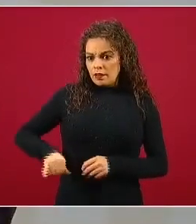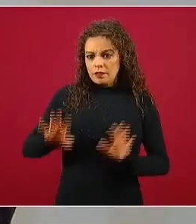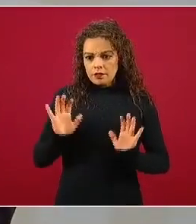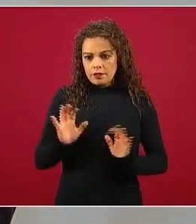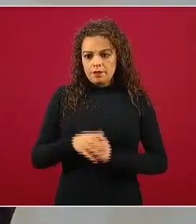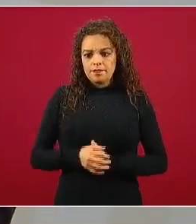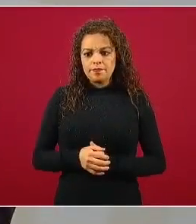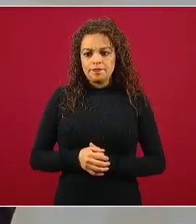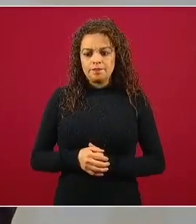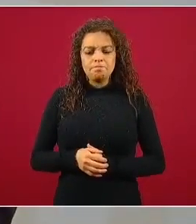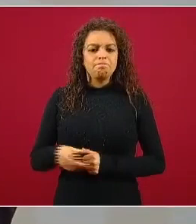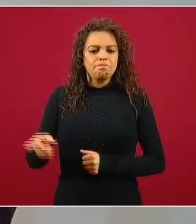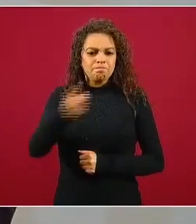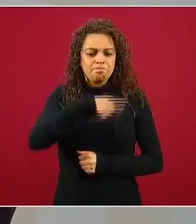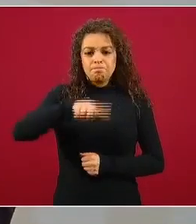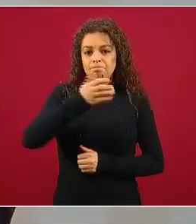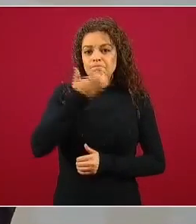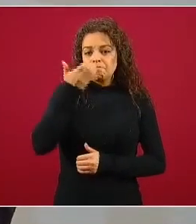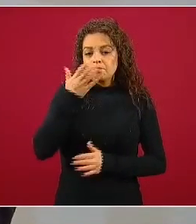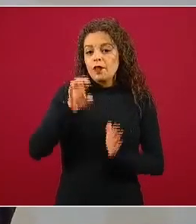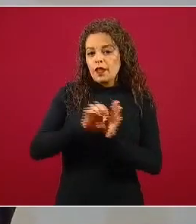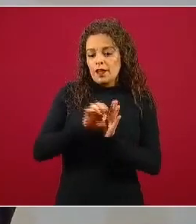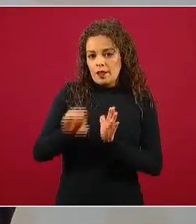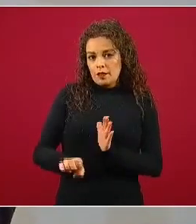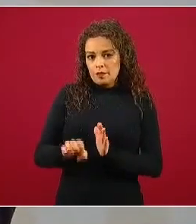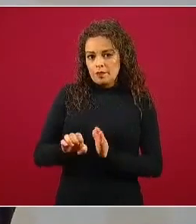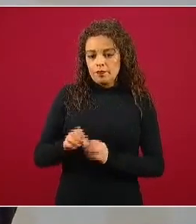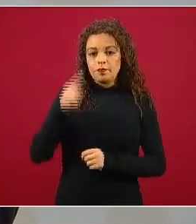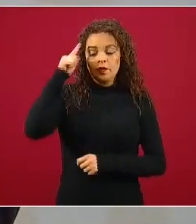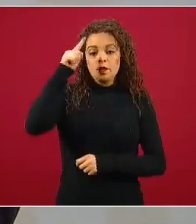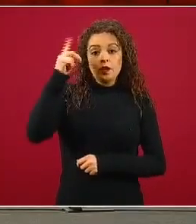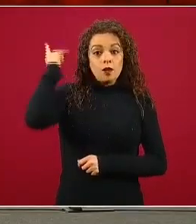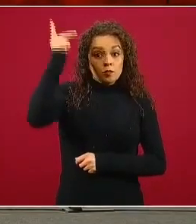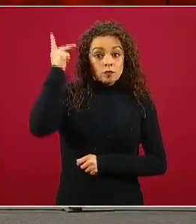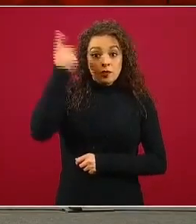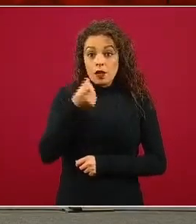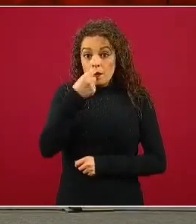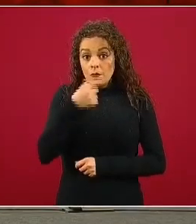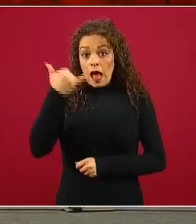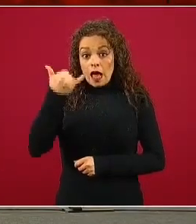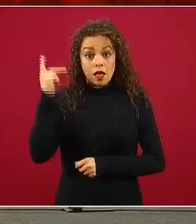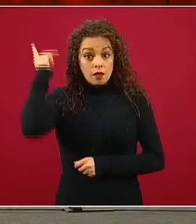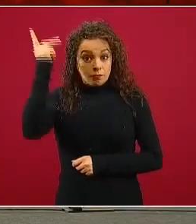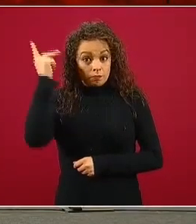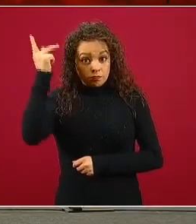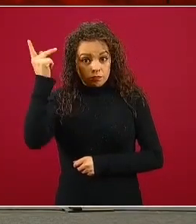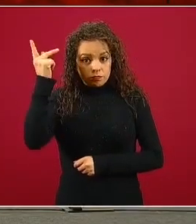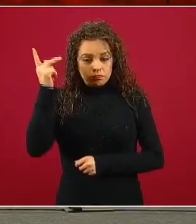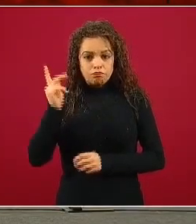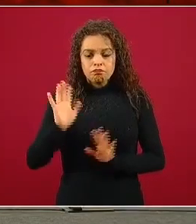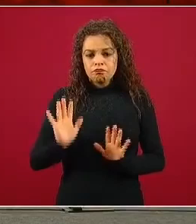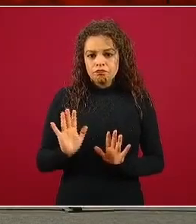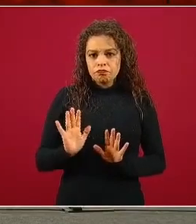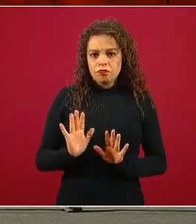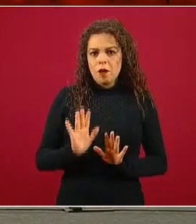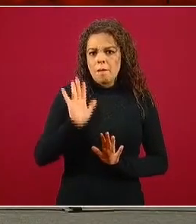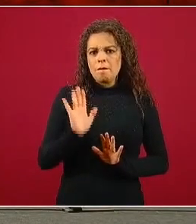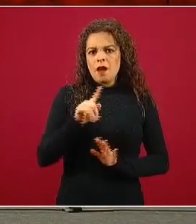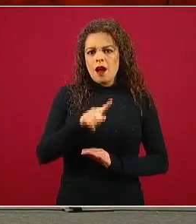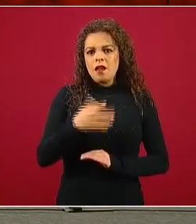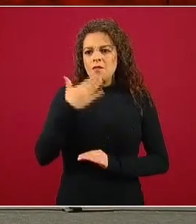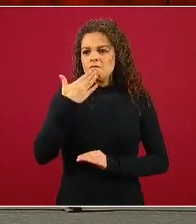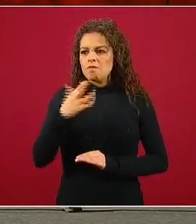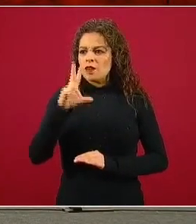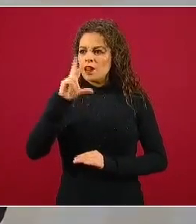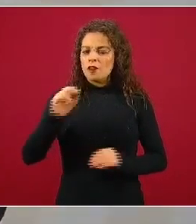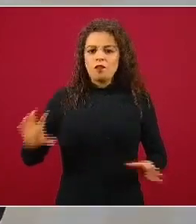un poco la pelota, por ejemplo, entre psiquiatras y psicólogos. Había una serie de barreras y de actitudes que nos impedían trabajar del todo